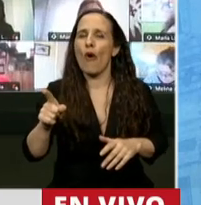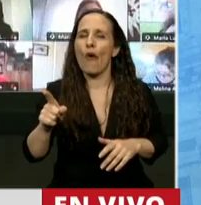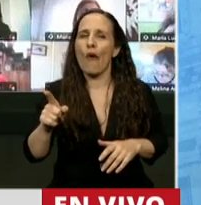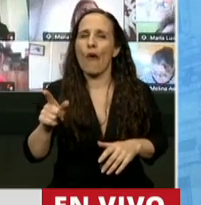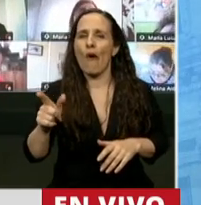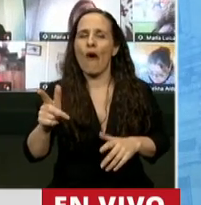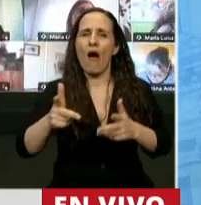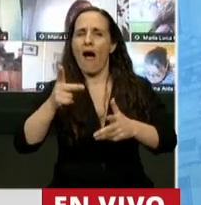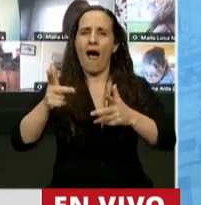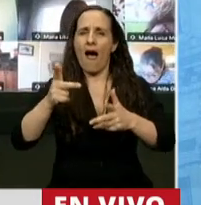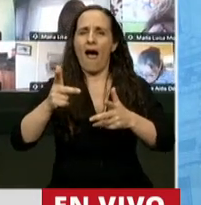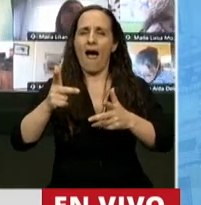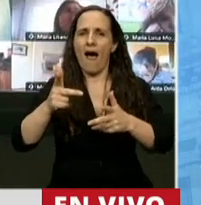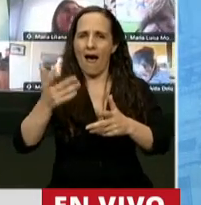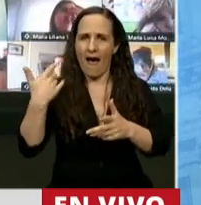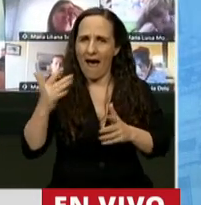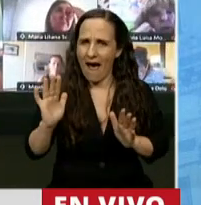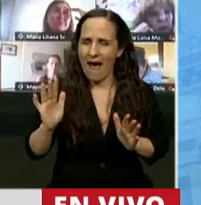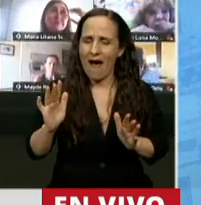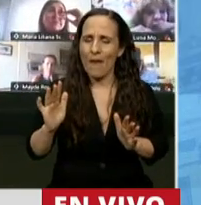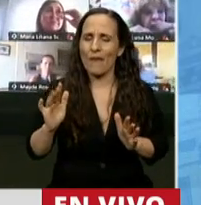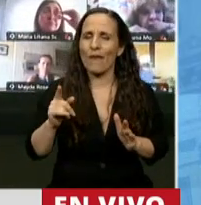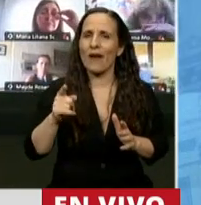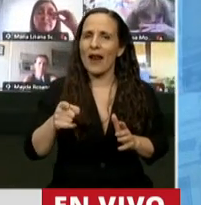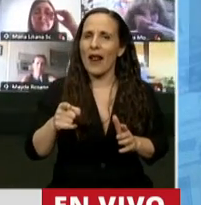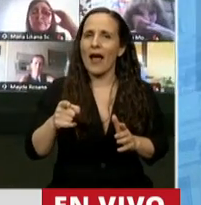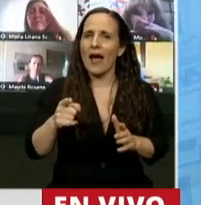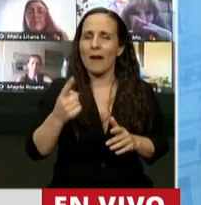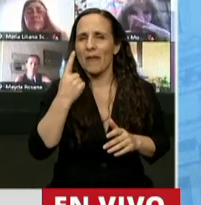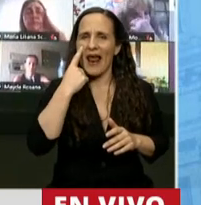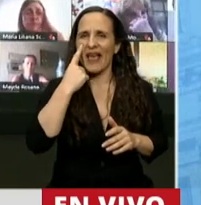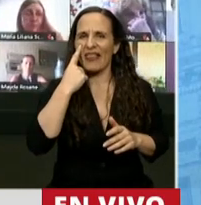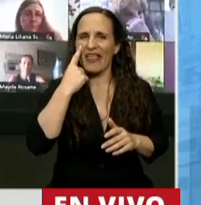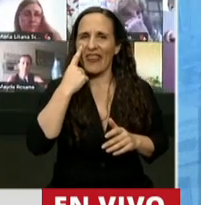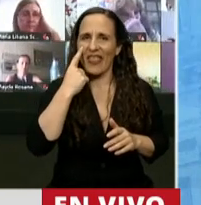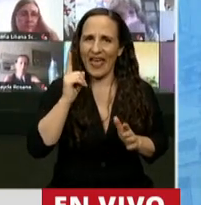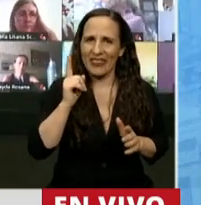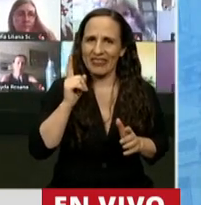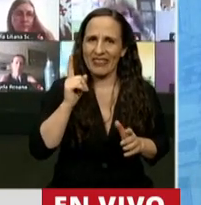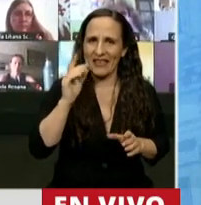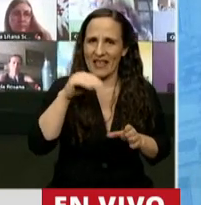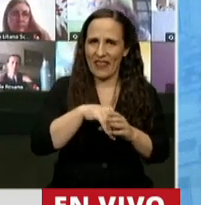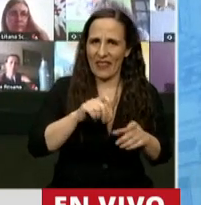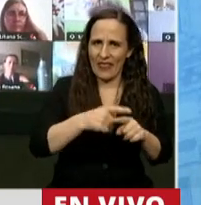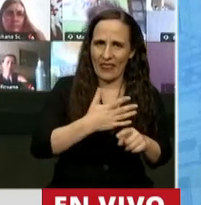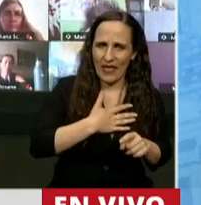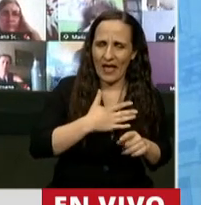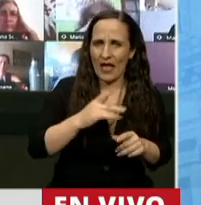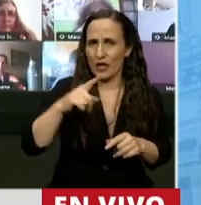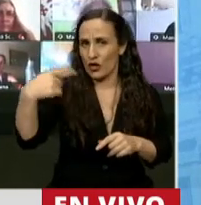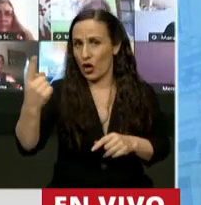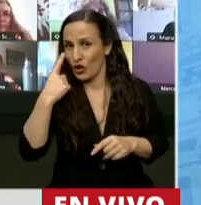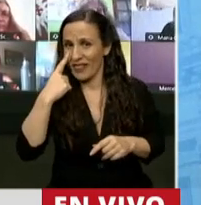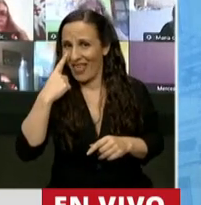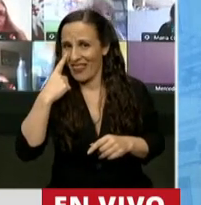haciendo uso de los intendentes propios y extraños para que le